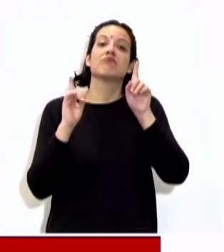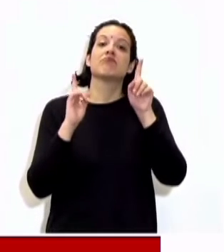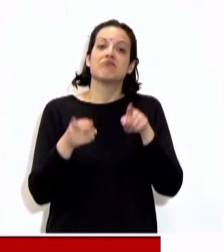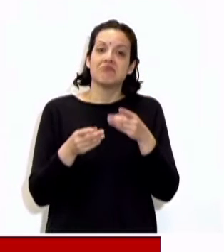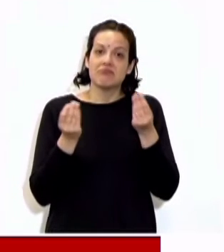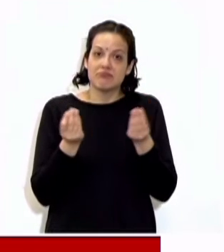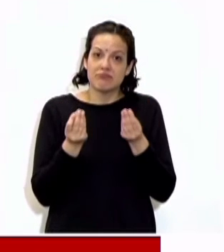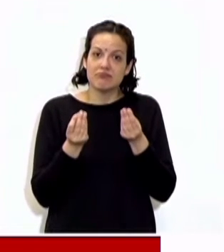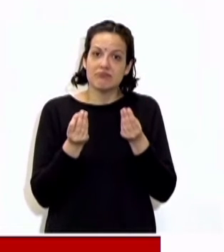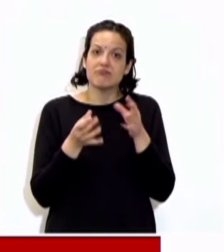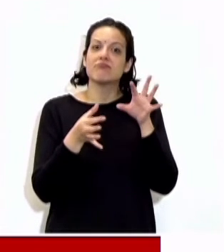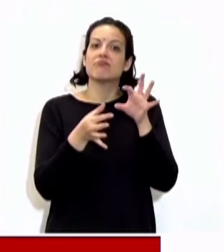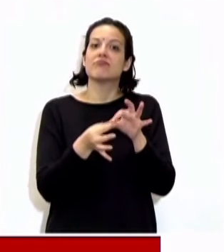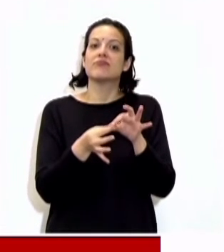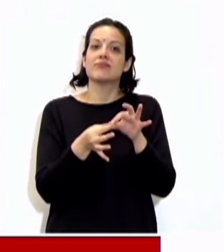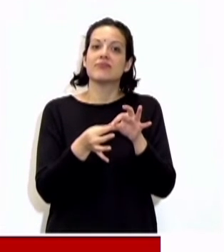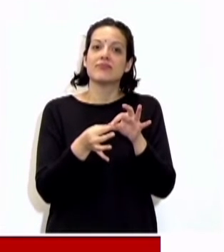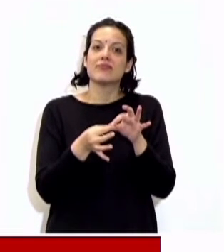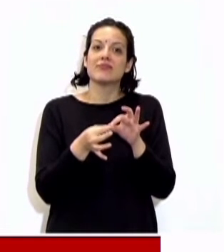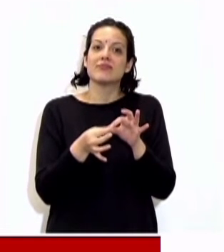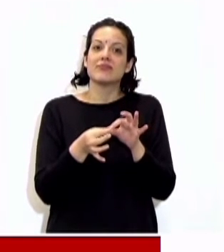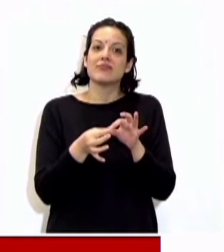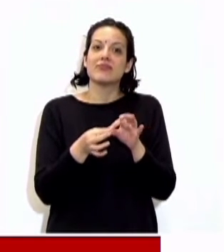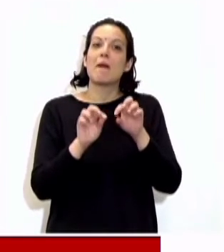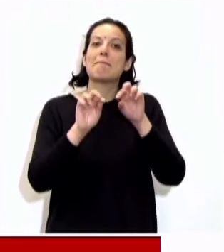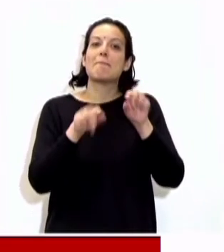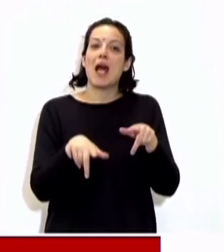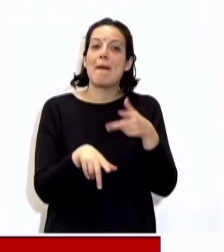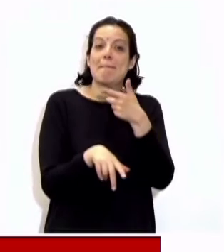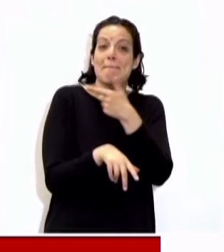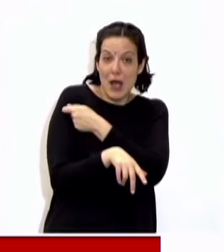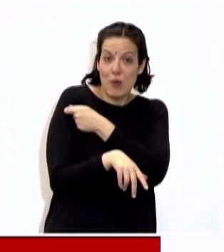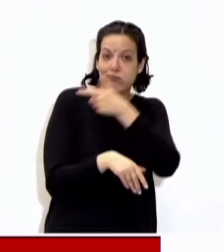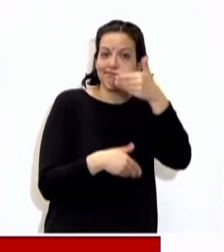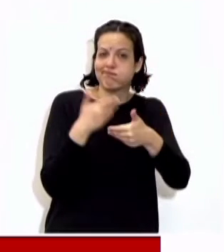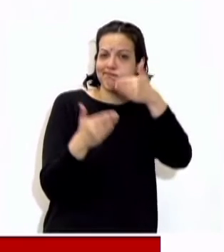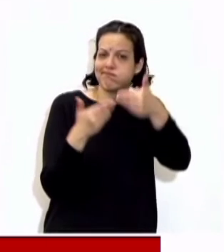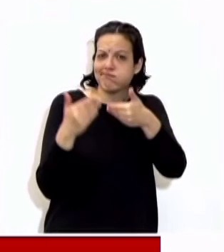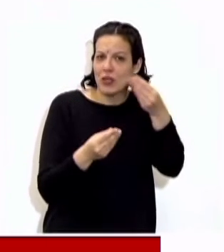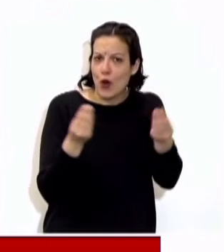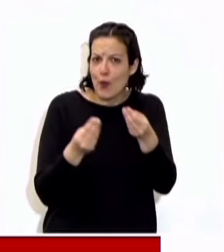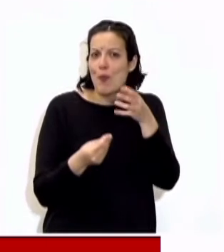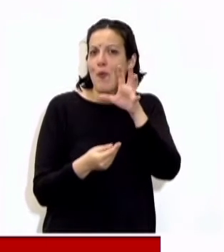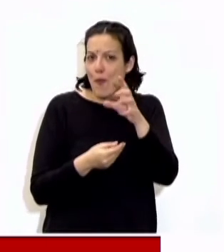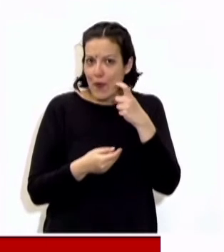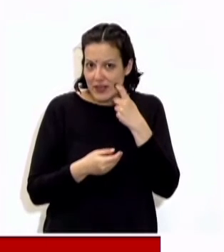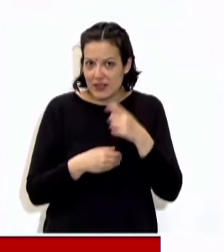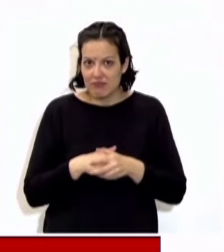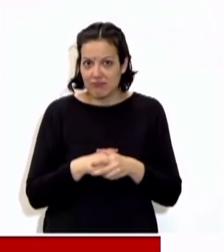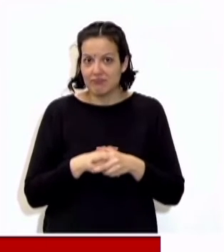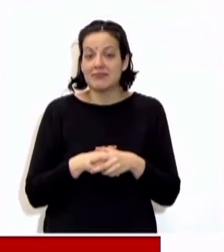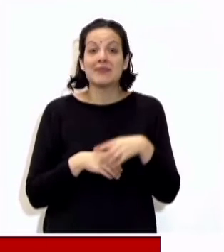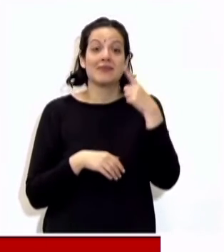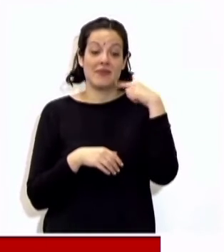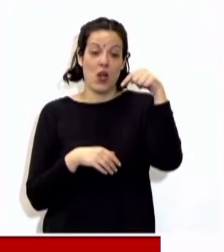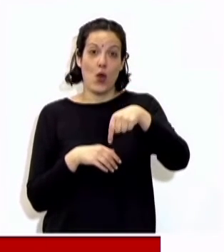a lo que tiene que ver con el avance del plan rector de vacunación en nuestra provincia. Al día